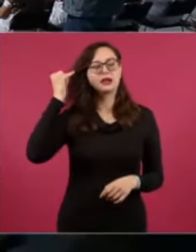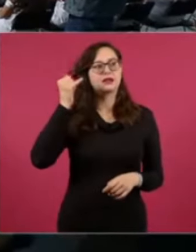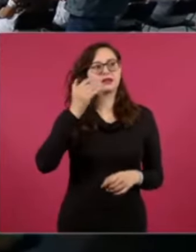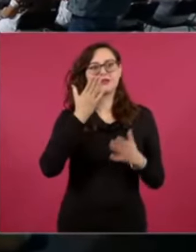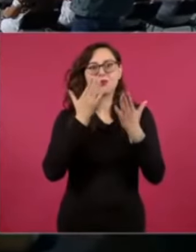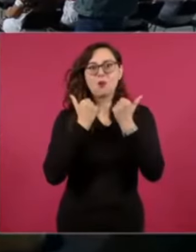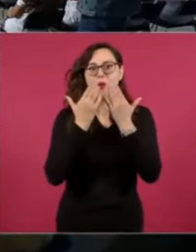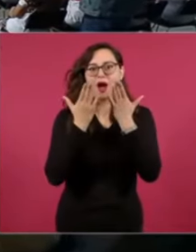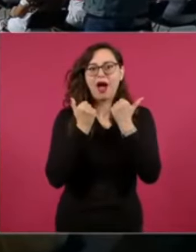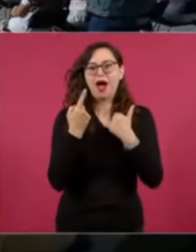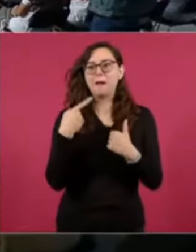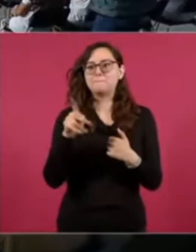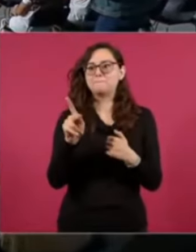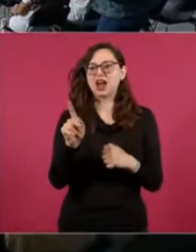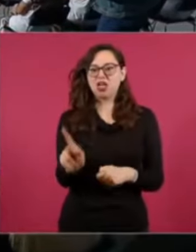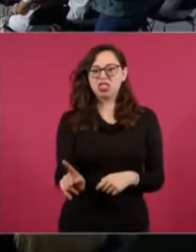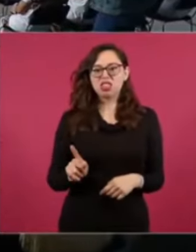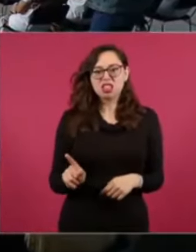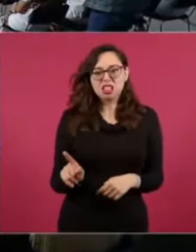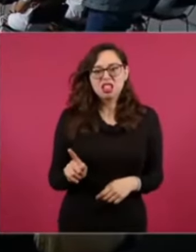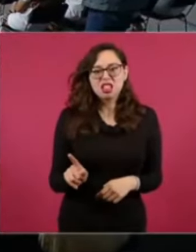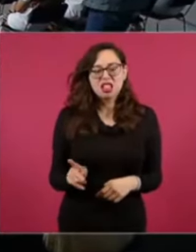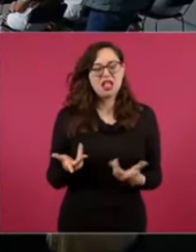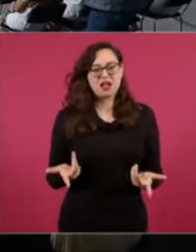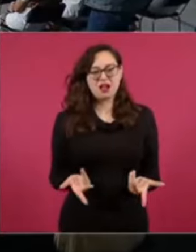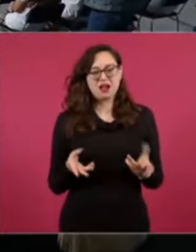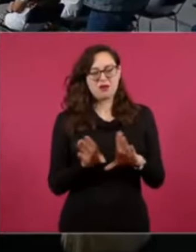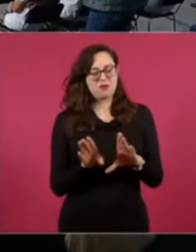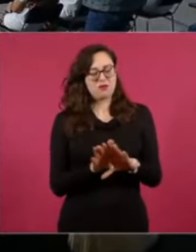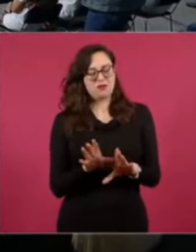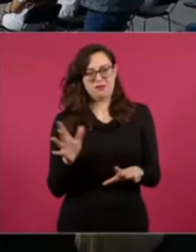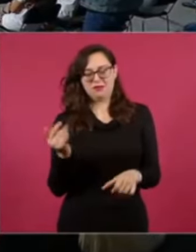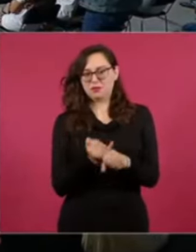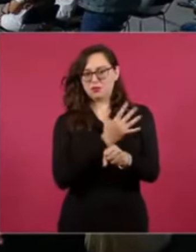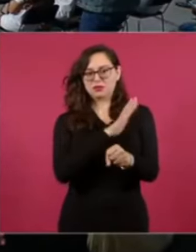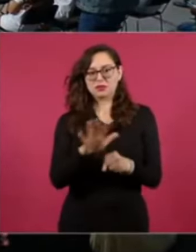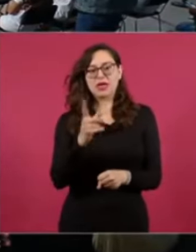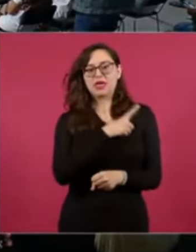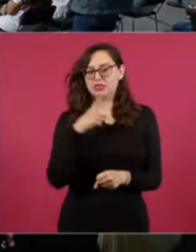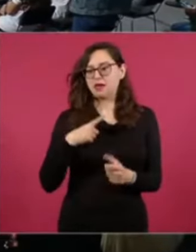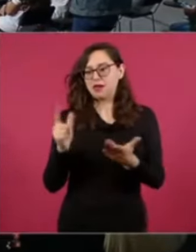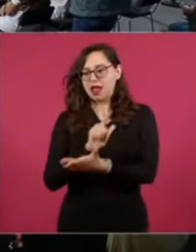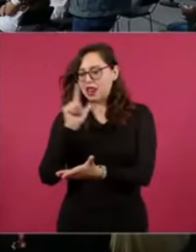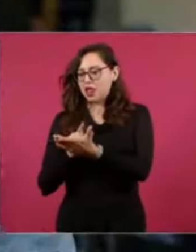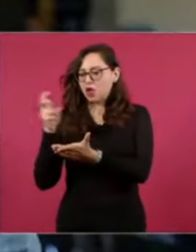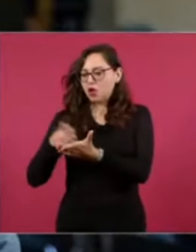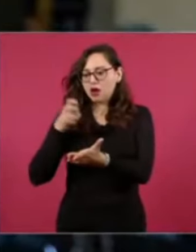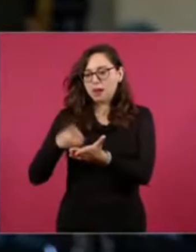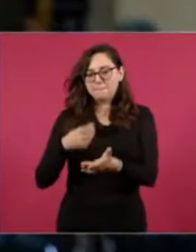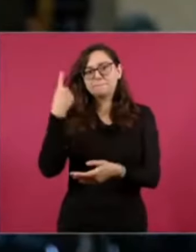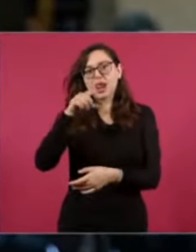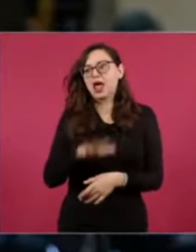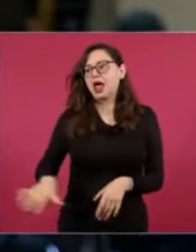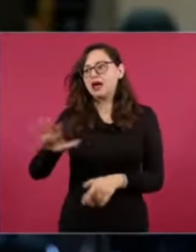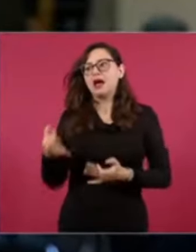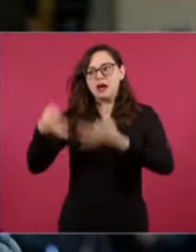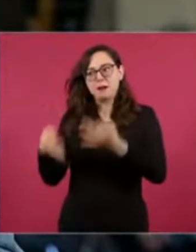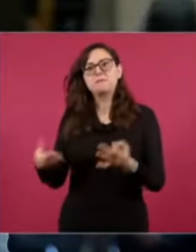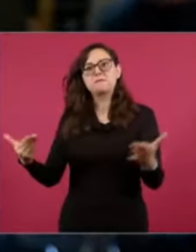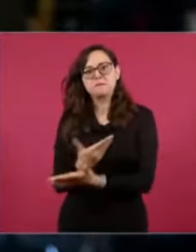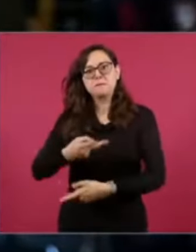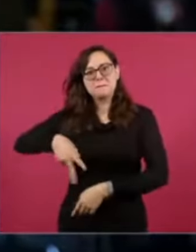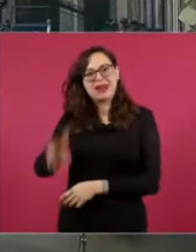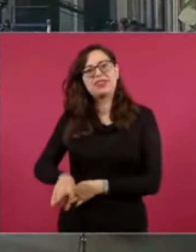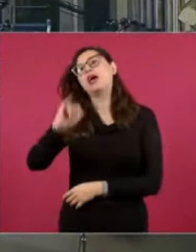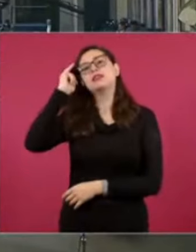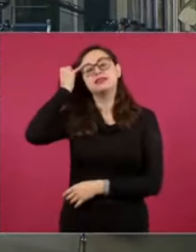¿Qué opina de esta usurpación? ¿Cómo podría cambiarse la legislación para evitarlas. Y garantizar que los verdaderos indígenas. Si tengan oportunidades de llegar a